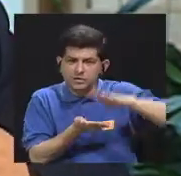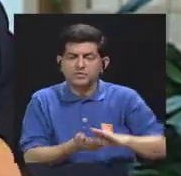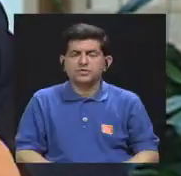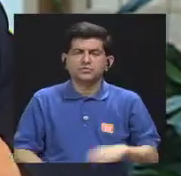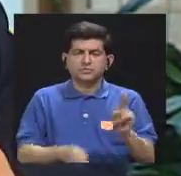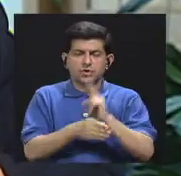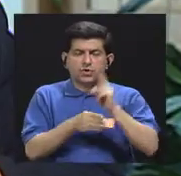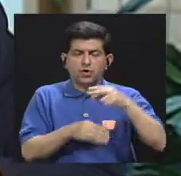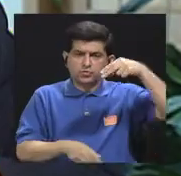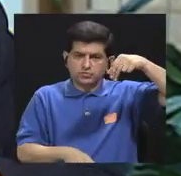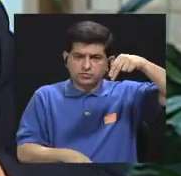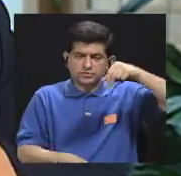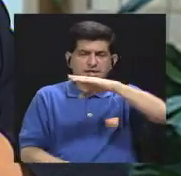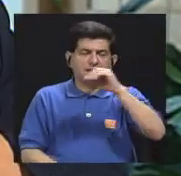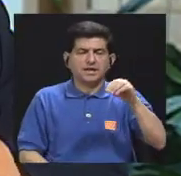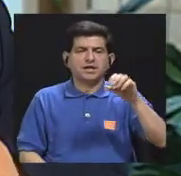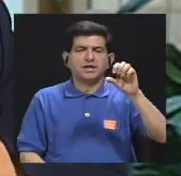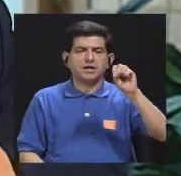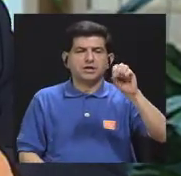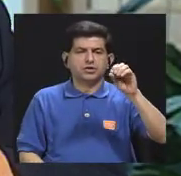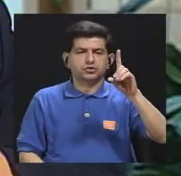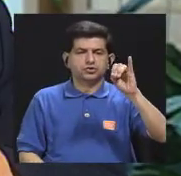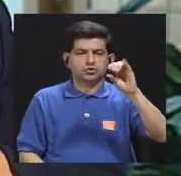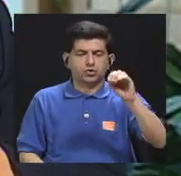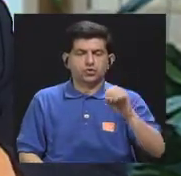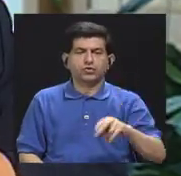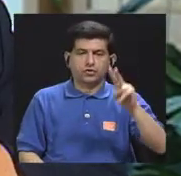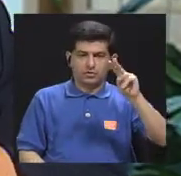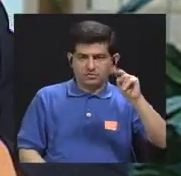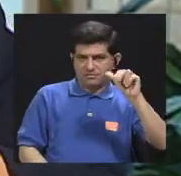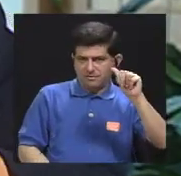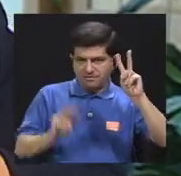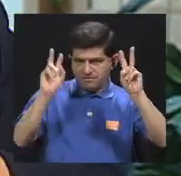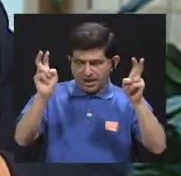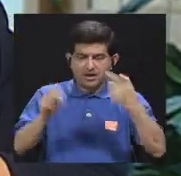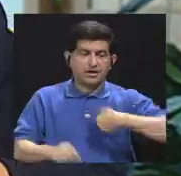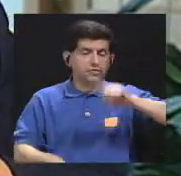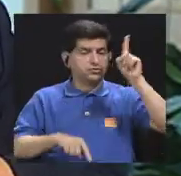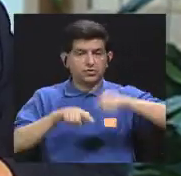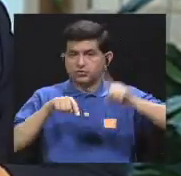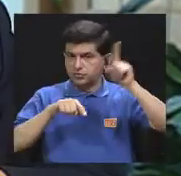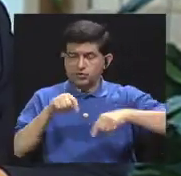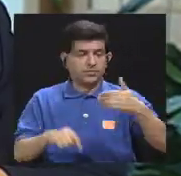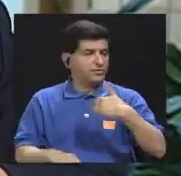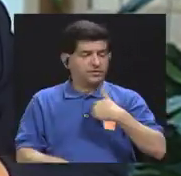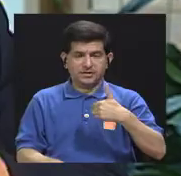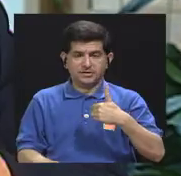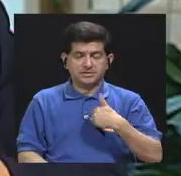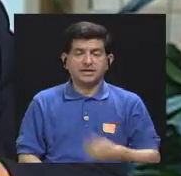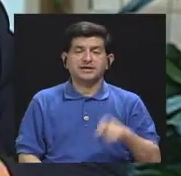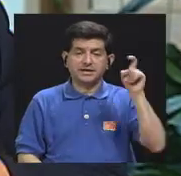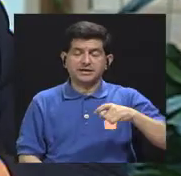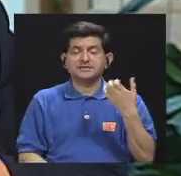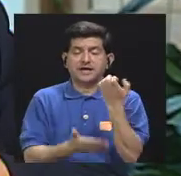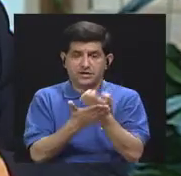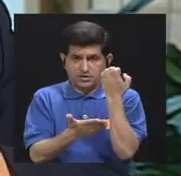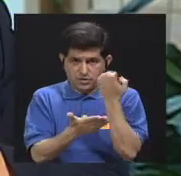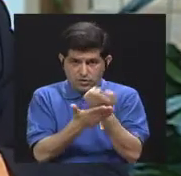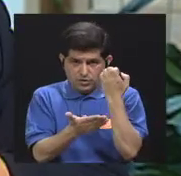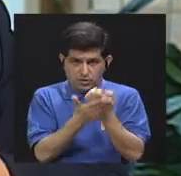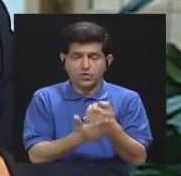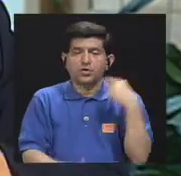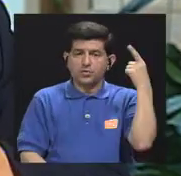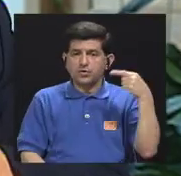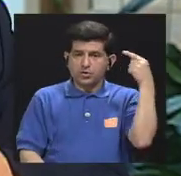del consumo de sal y sodio y para esto no podríamos estar haciendo esto si no contaríamos con el recurso económico